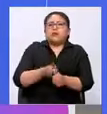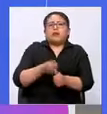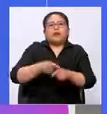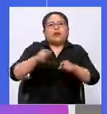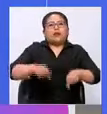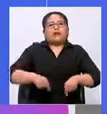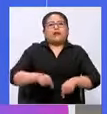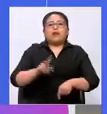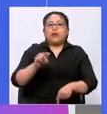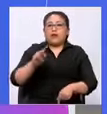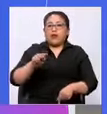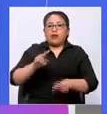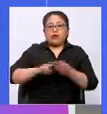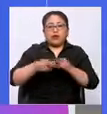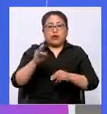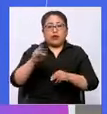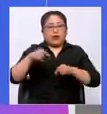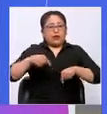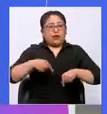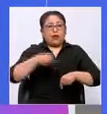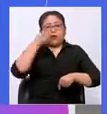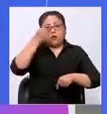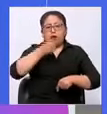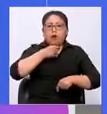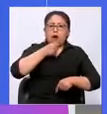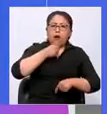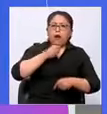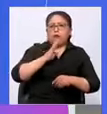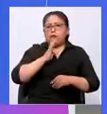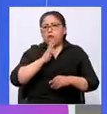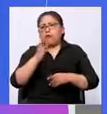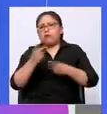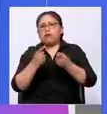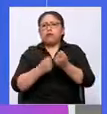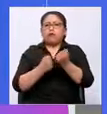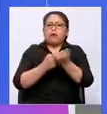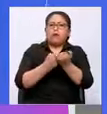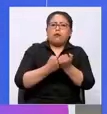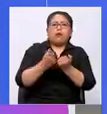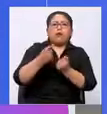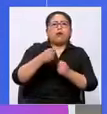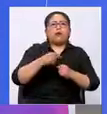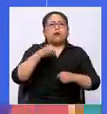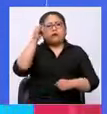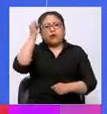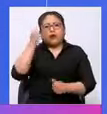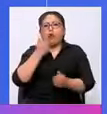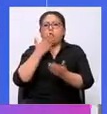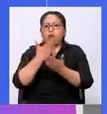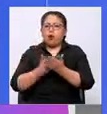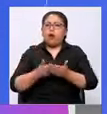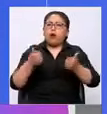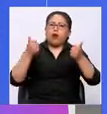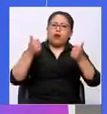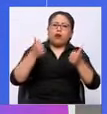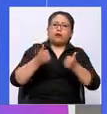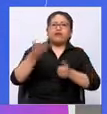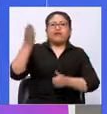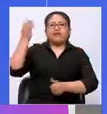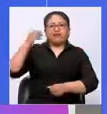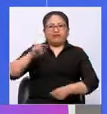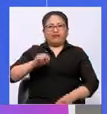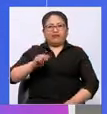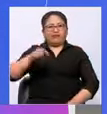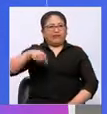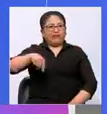se ha financiado a opinadores que hacía, pues, a la vez de gente que opinaba a favor del gobierno, del gobierno de facto, y le creaba una